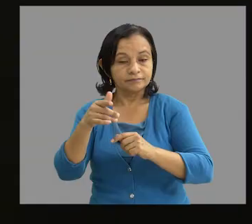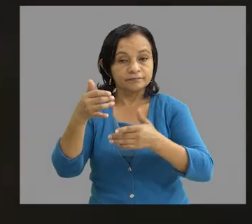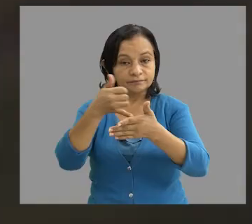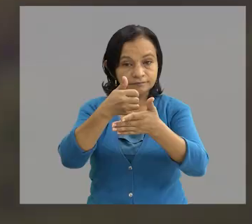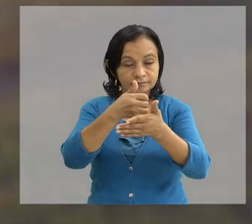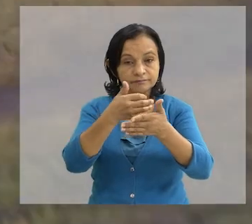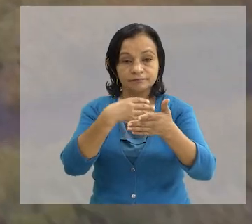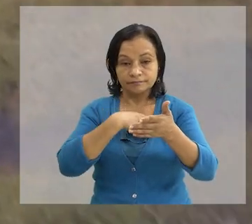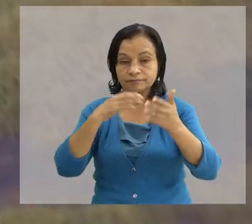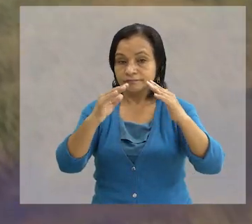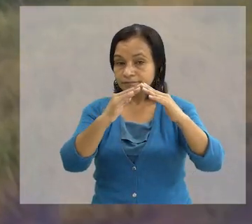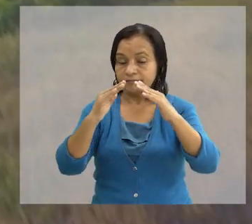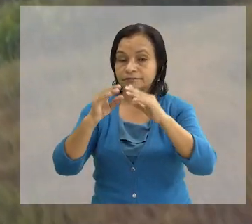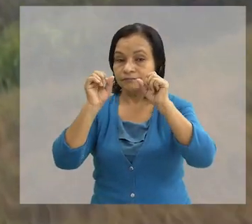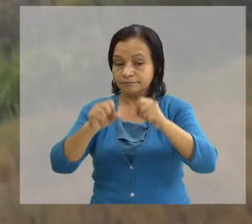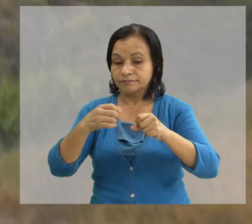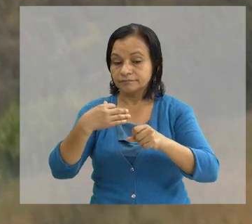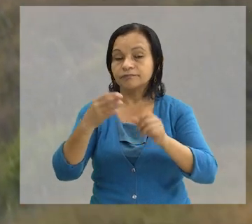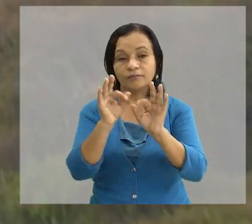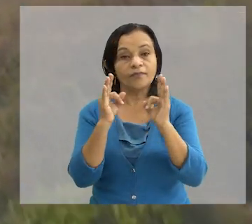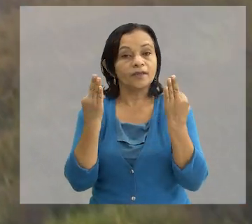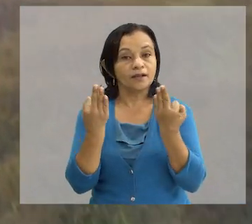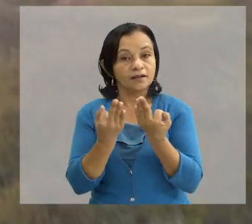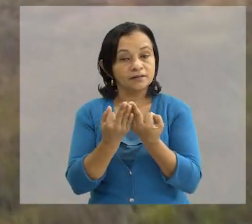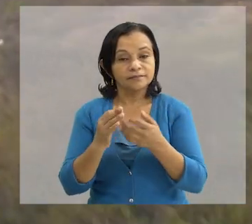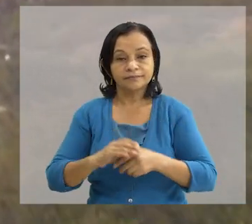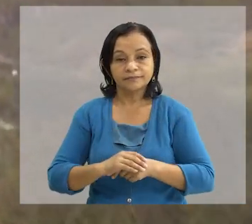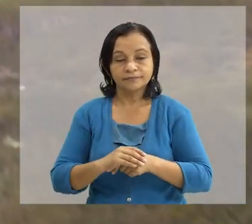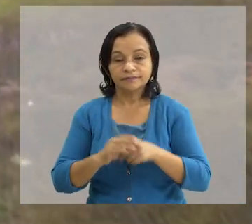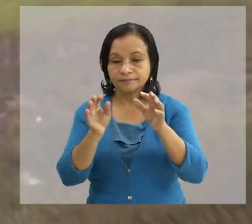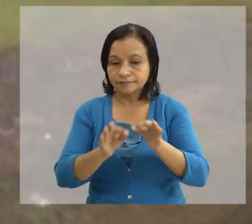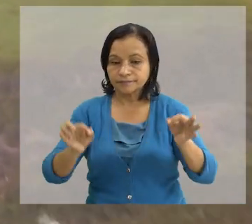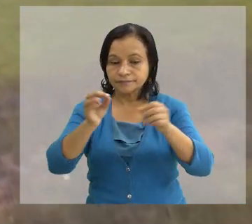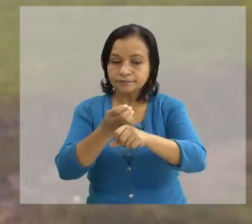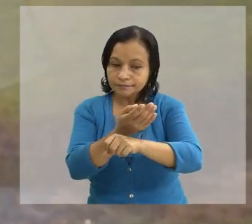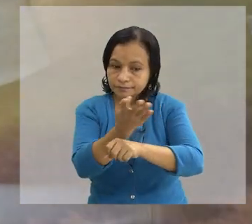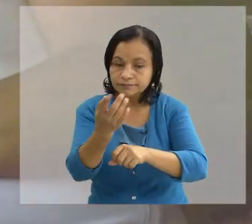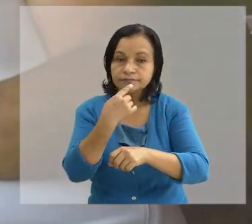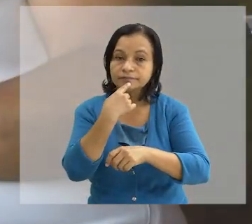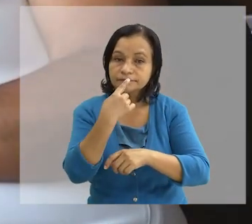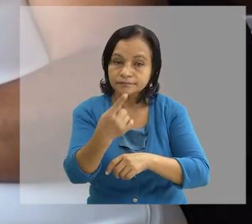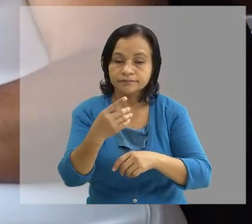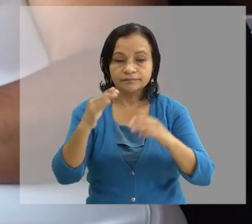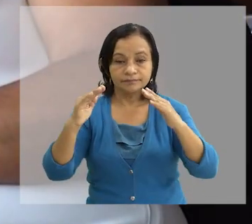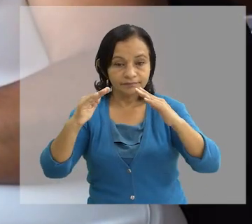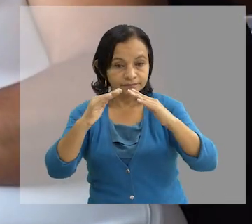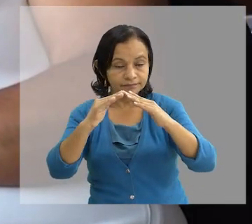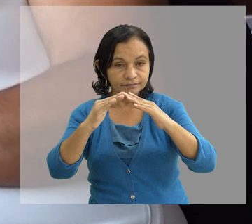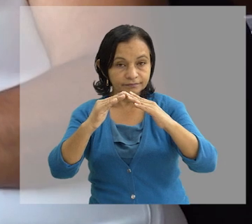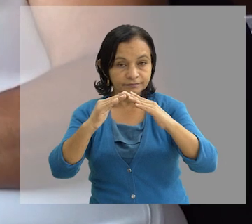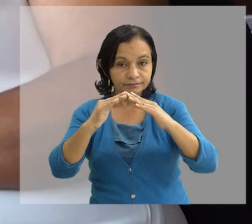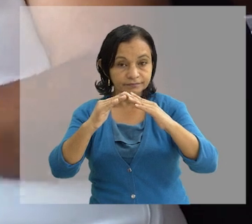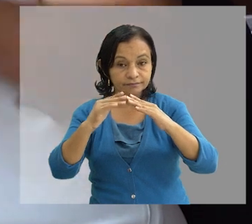vulnerabilidad que podamos tener como familia Una de las principales recomendaciones es que las viviendas